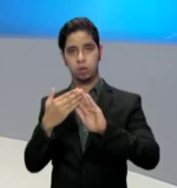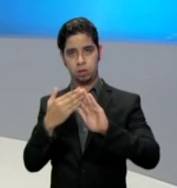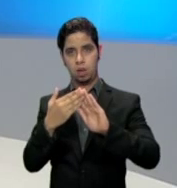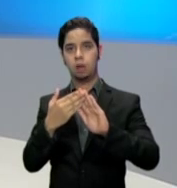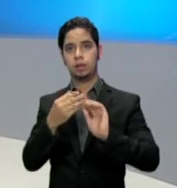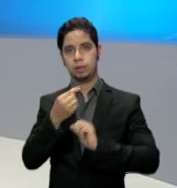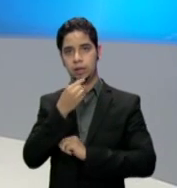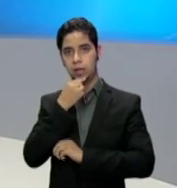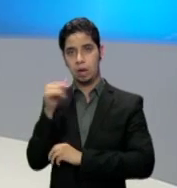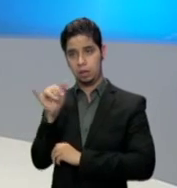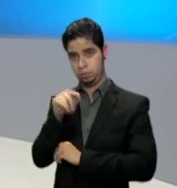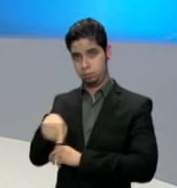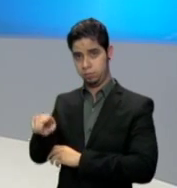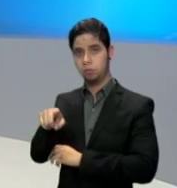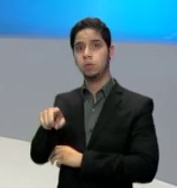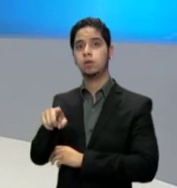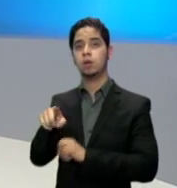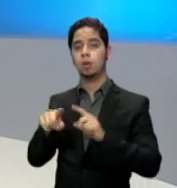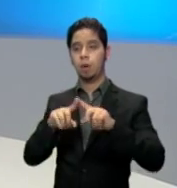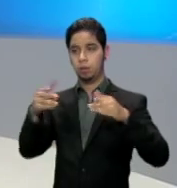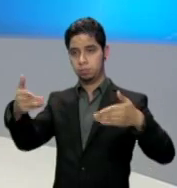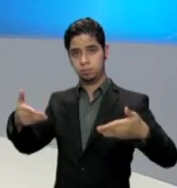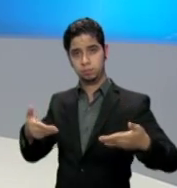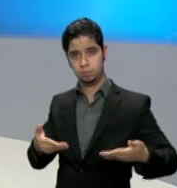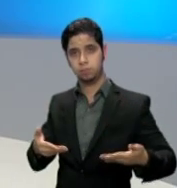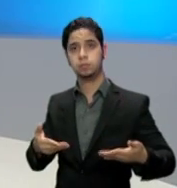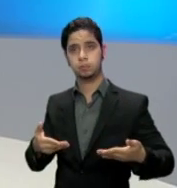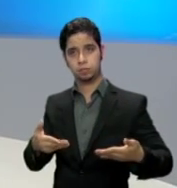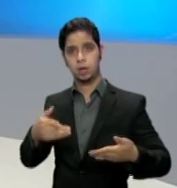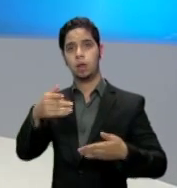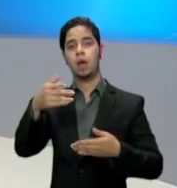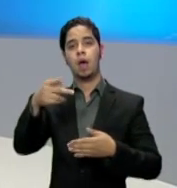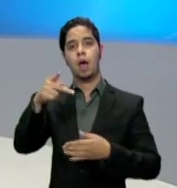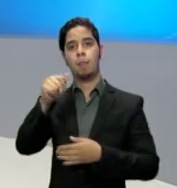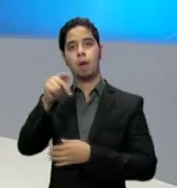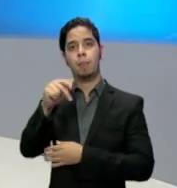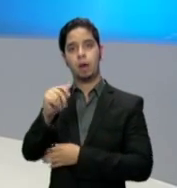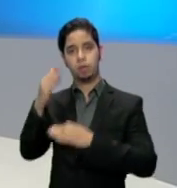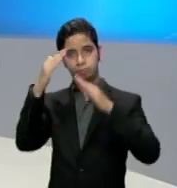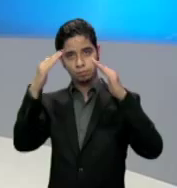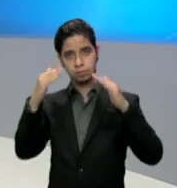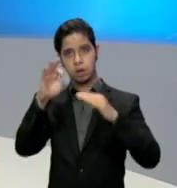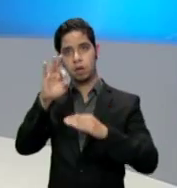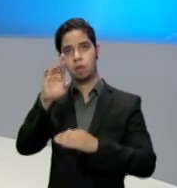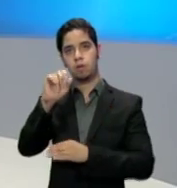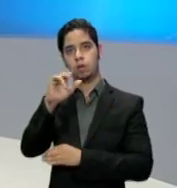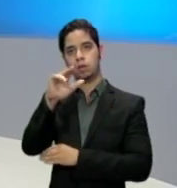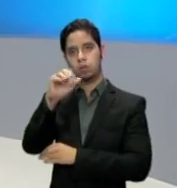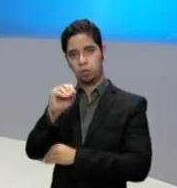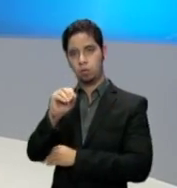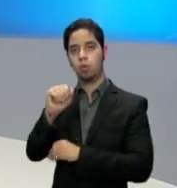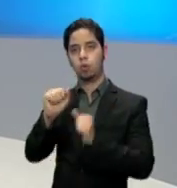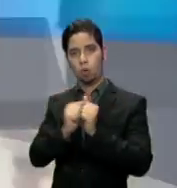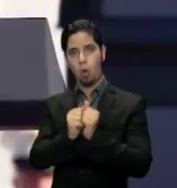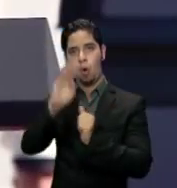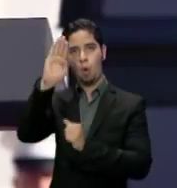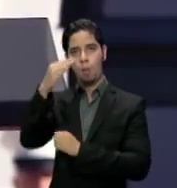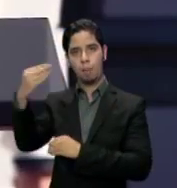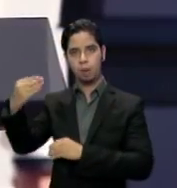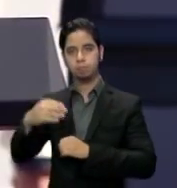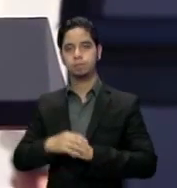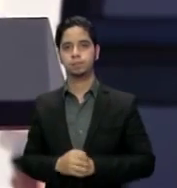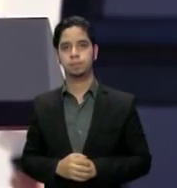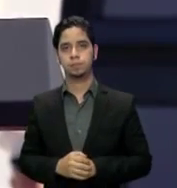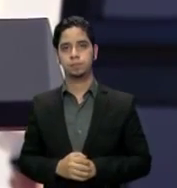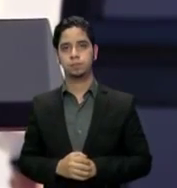jardines de la Casa Blanca para la recepción ofrecida al Papa Francisco por el presidente Barack Obama en la mansión ejecutiva. Una vez más,